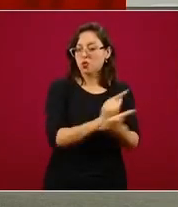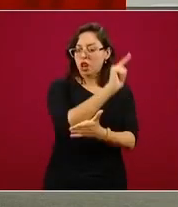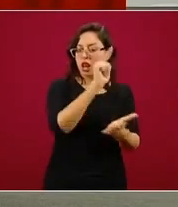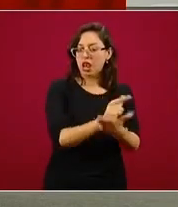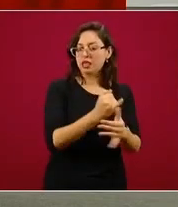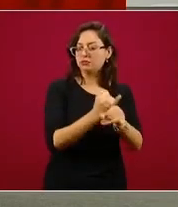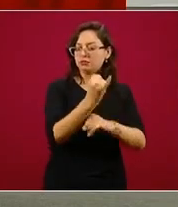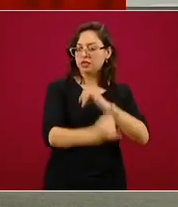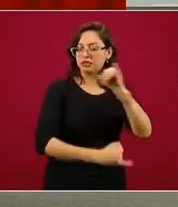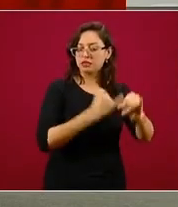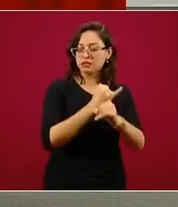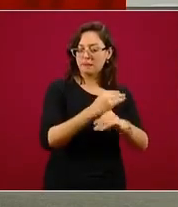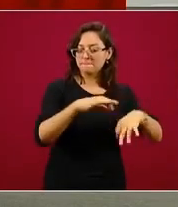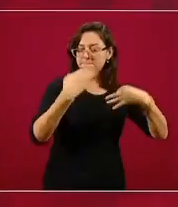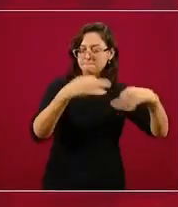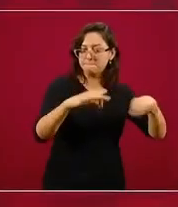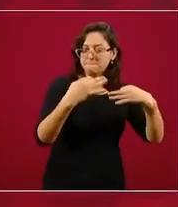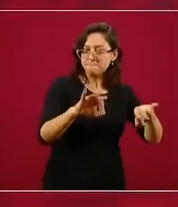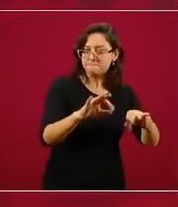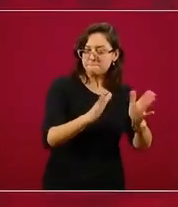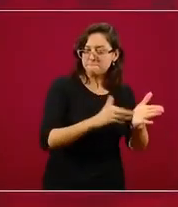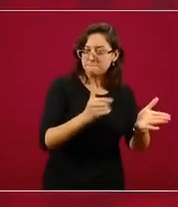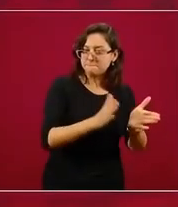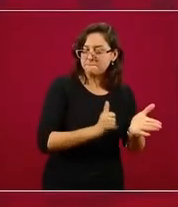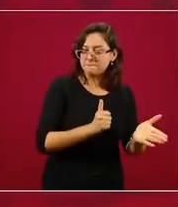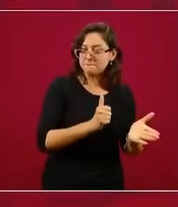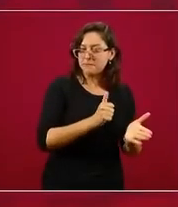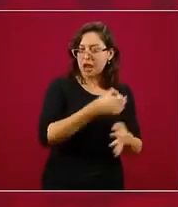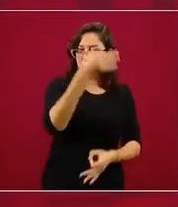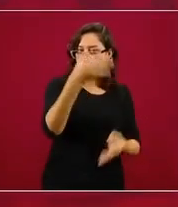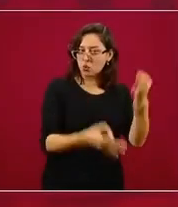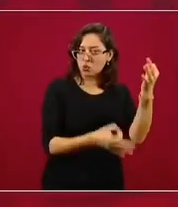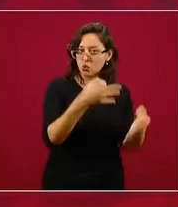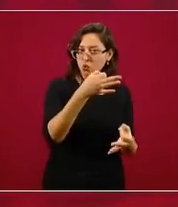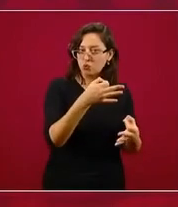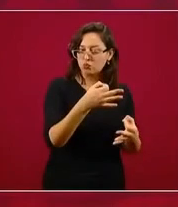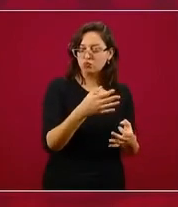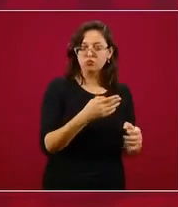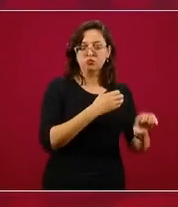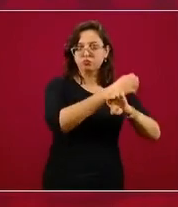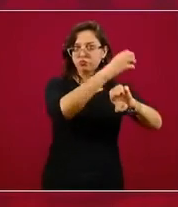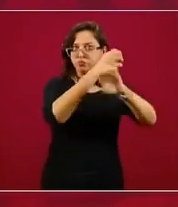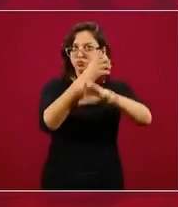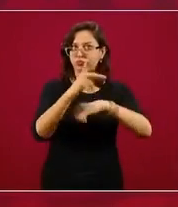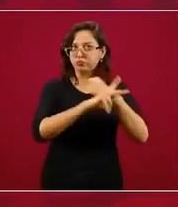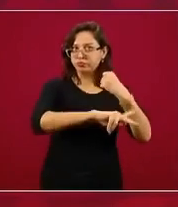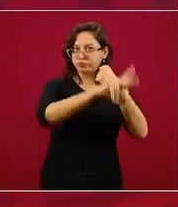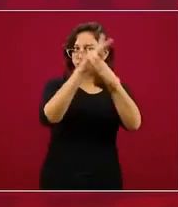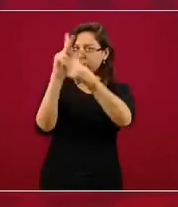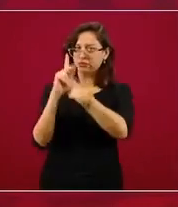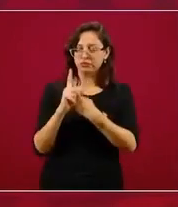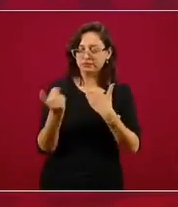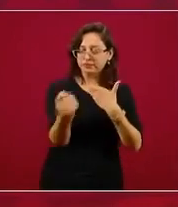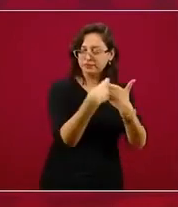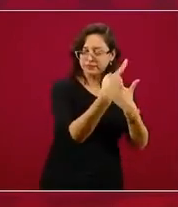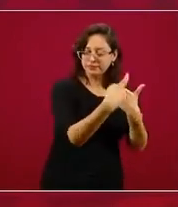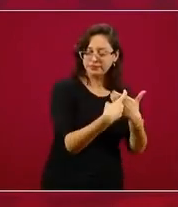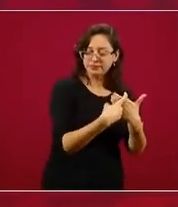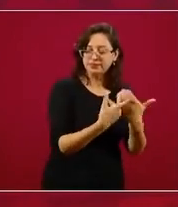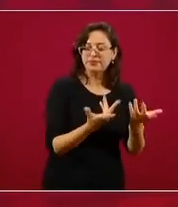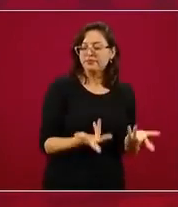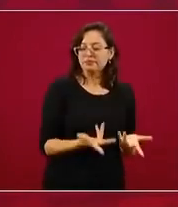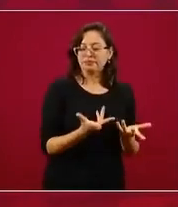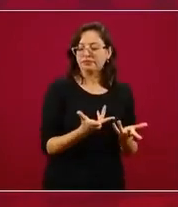internacional o un documento legal jurídicamente vinculante para los Estados miembros, sino es todo un sistema que